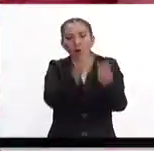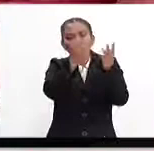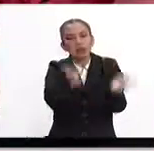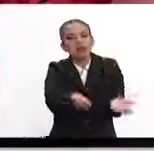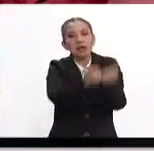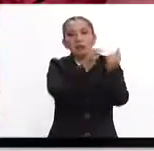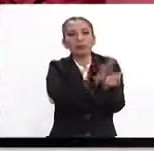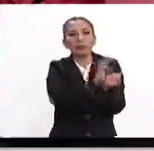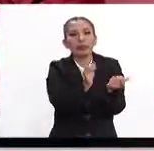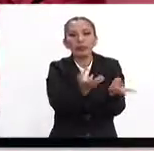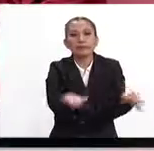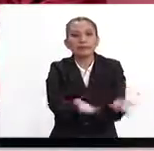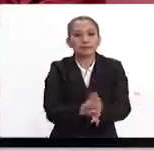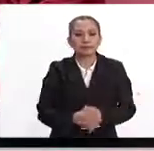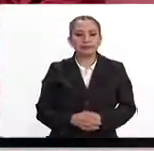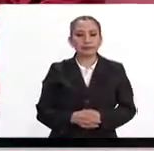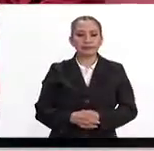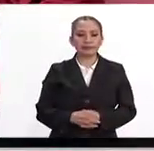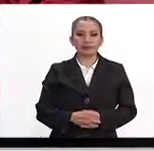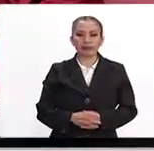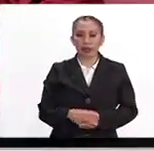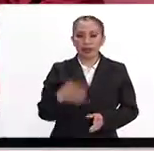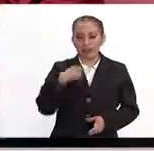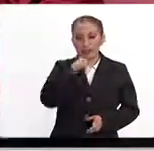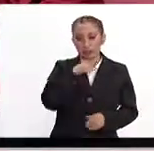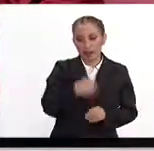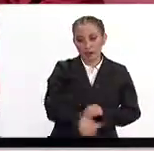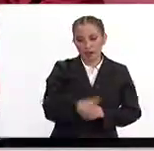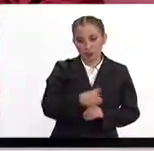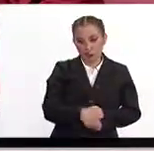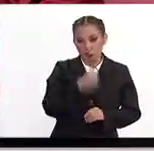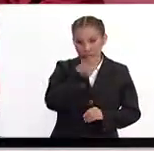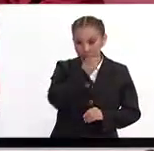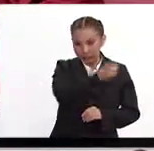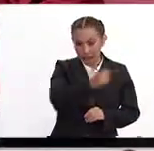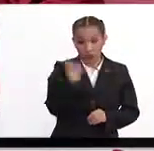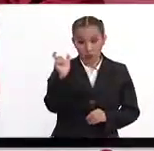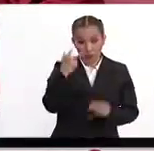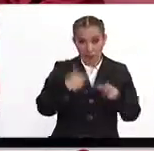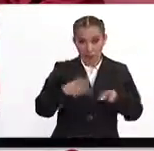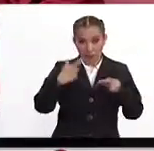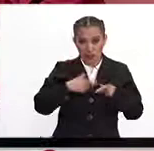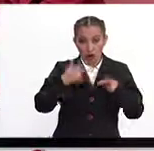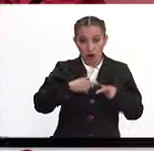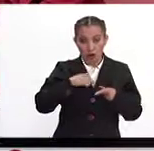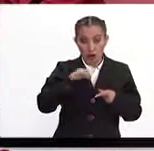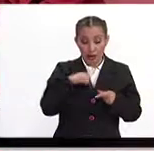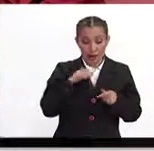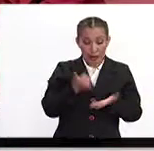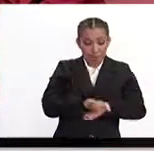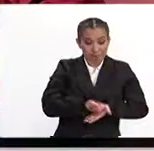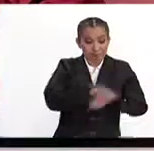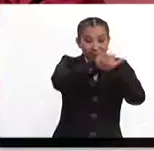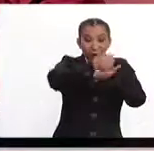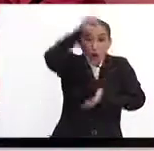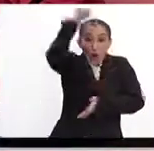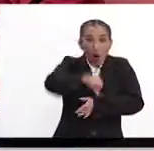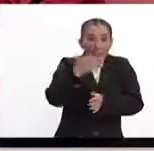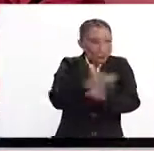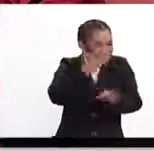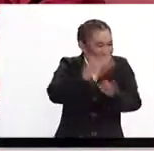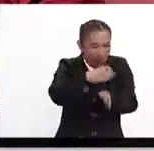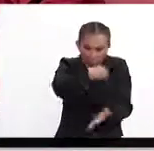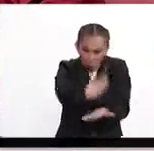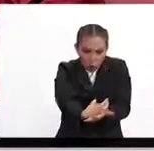persona cercana? Pues también los datos han demostrado que cuando una persona recibe atención inmediata,